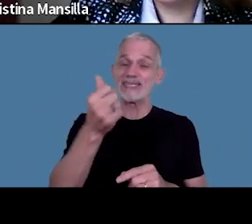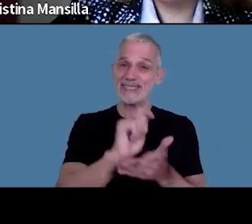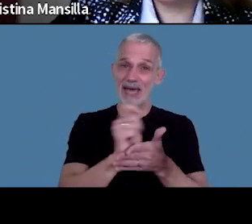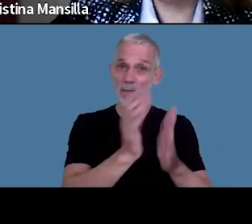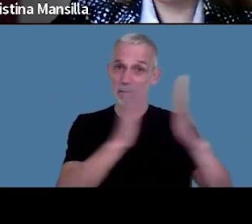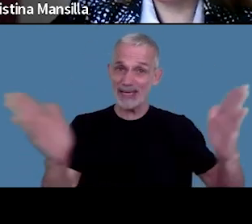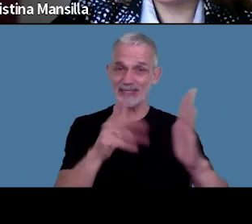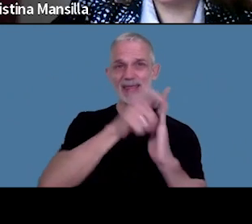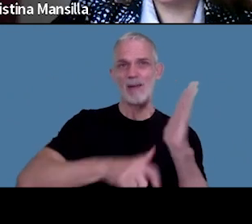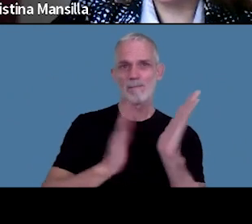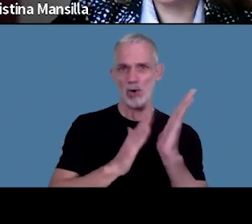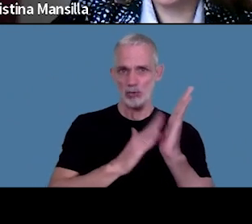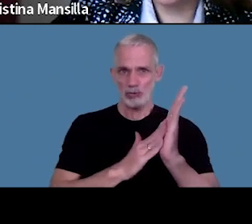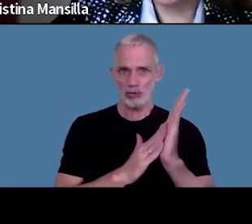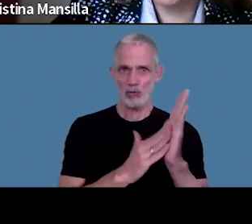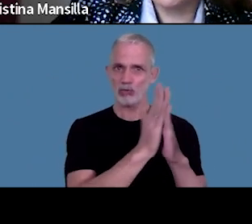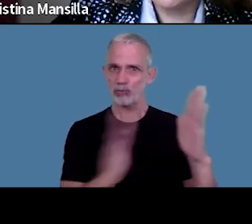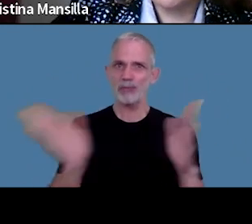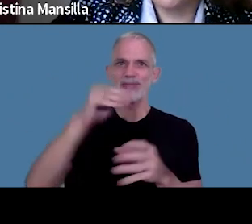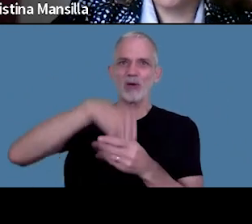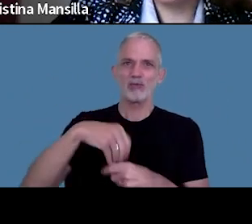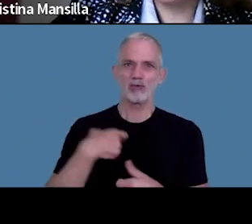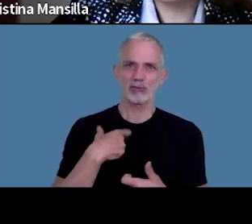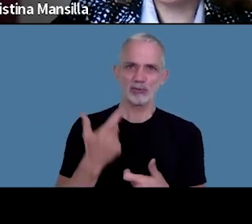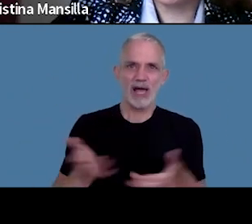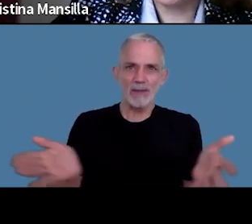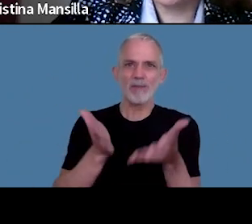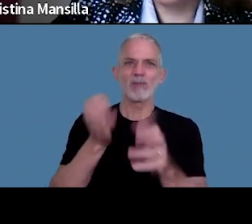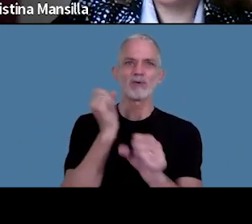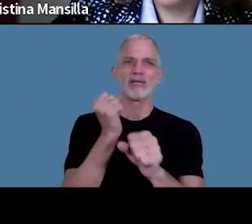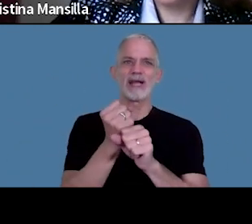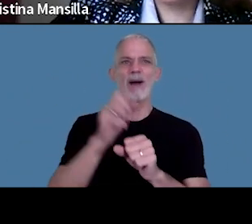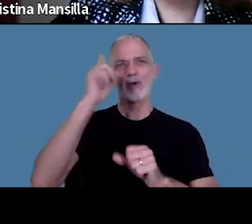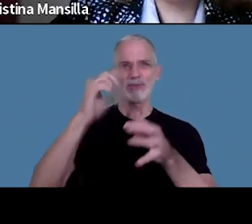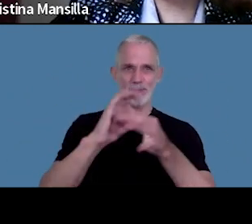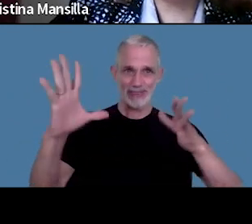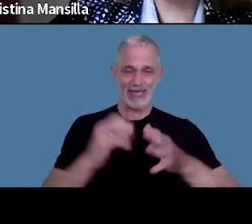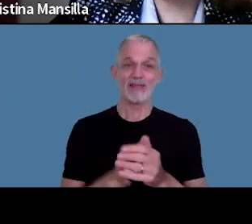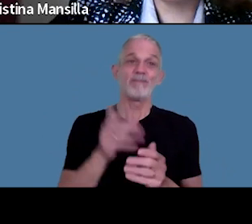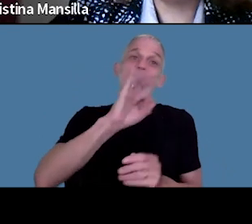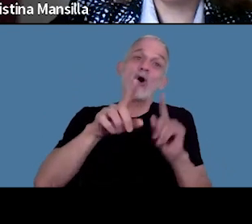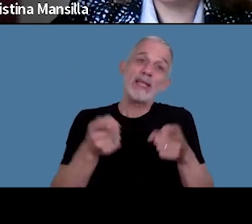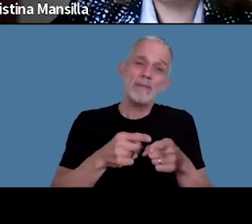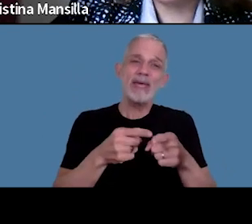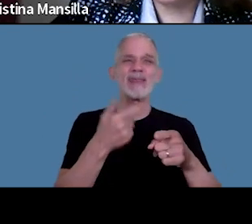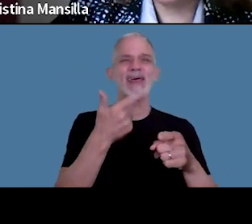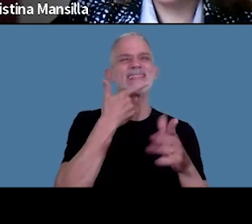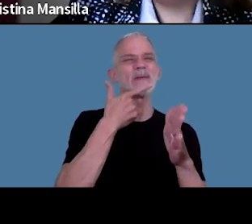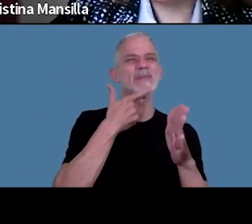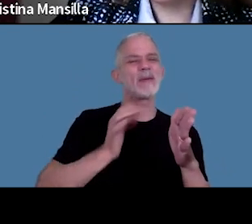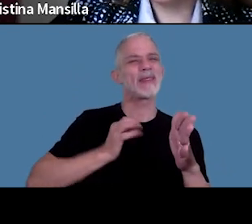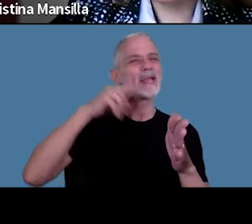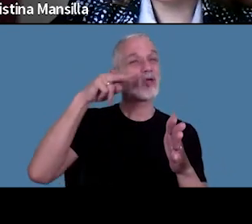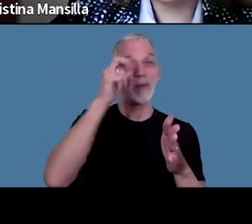adherirse al régimen de inclusión social y promoción del trabajo independiente o desde el periodo septiembre 2023